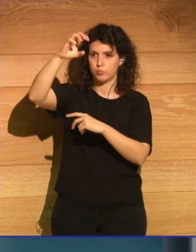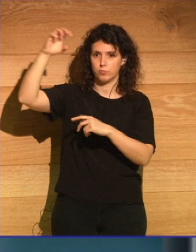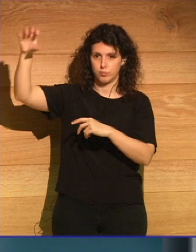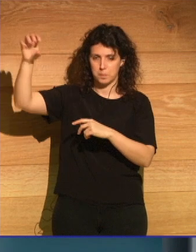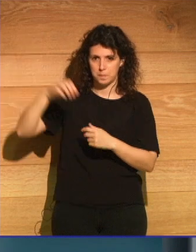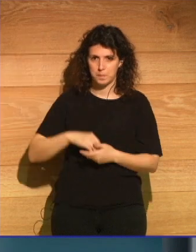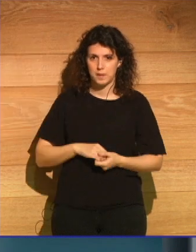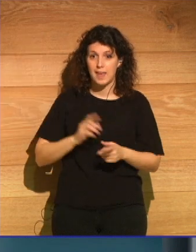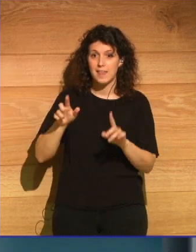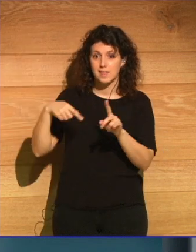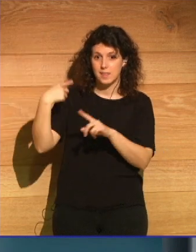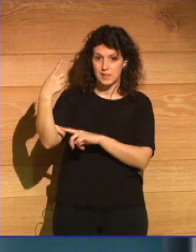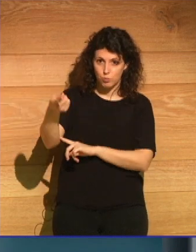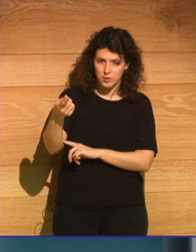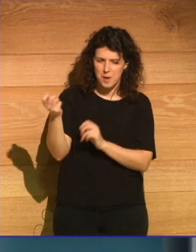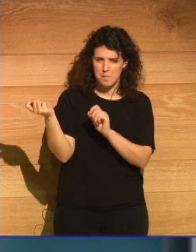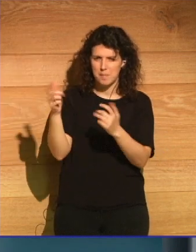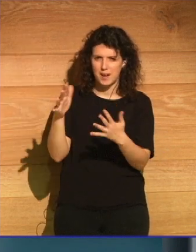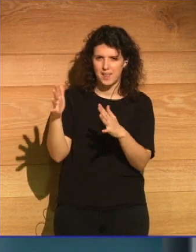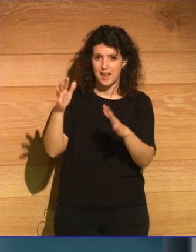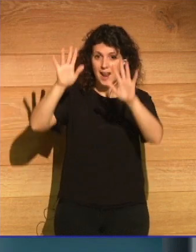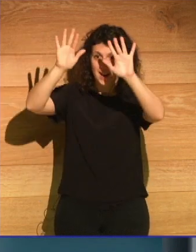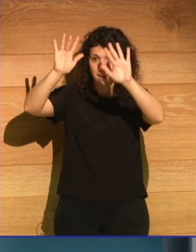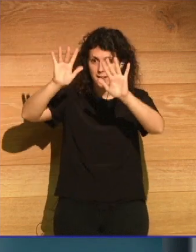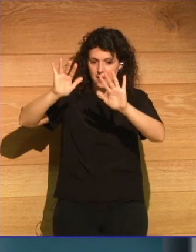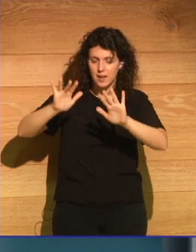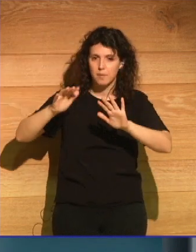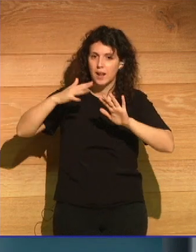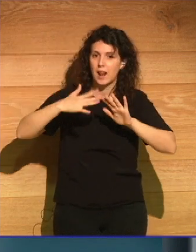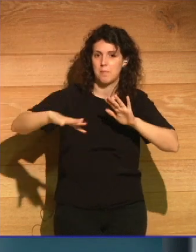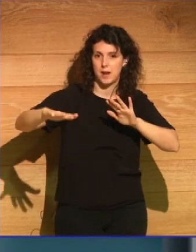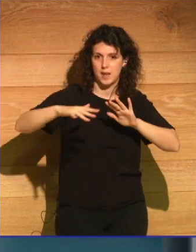poco después parecía que caía nieve sobre la playa